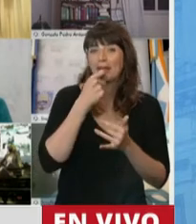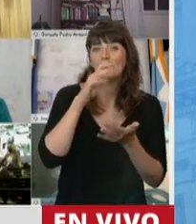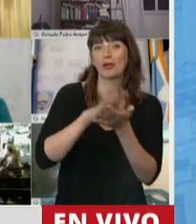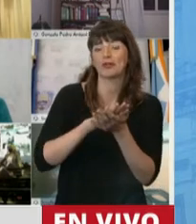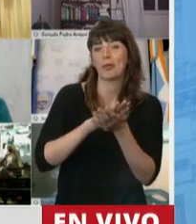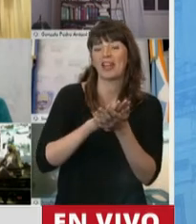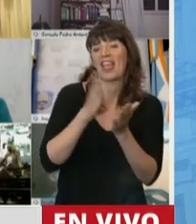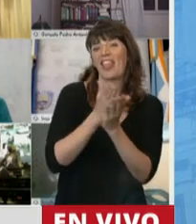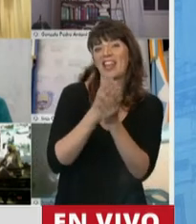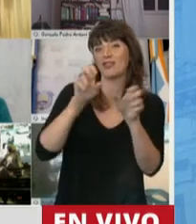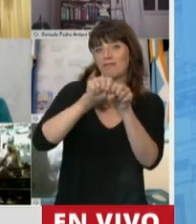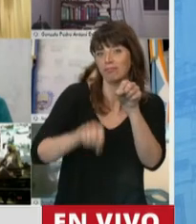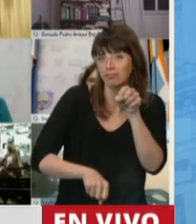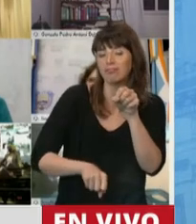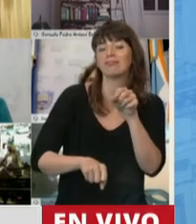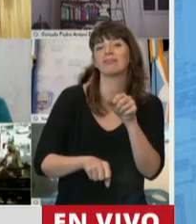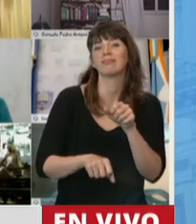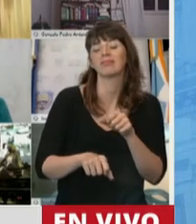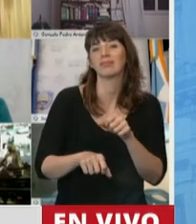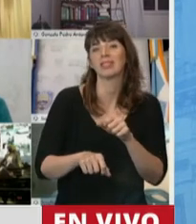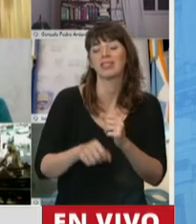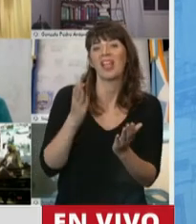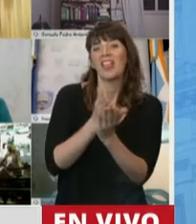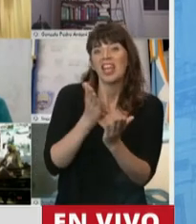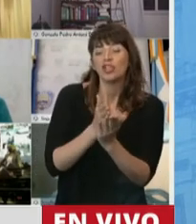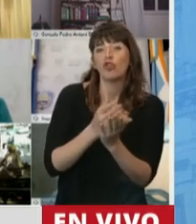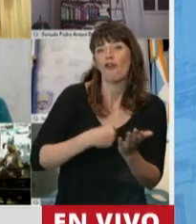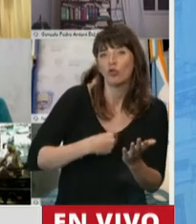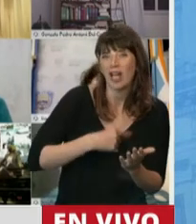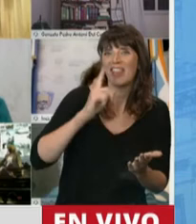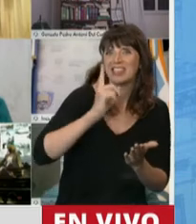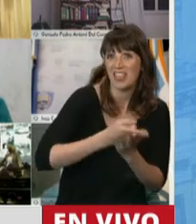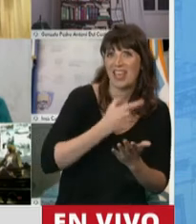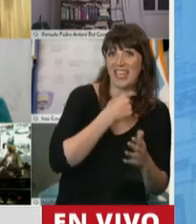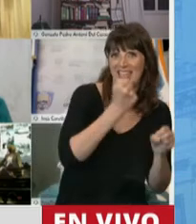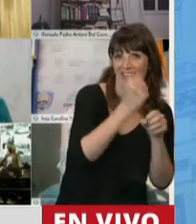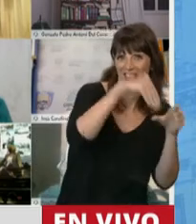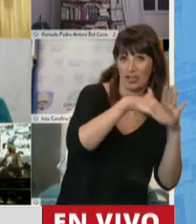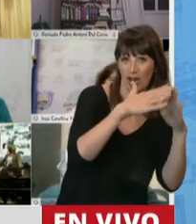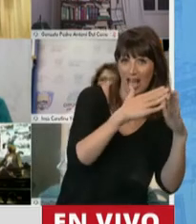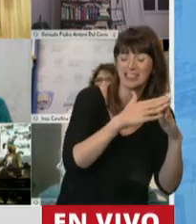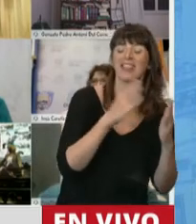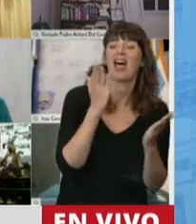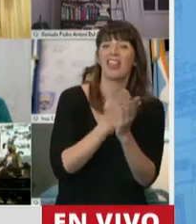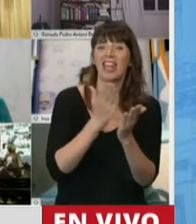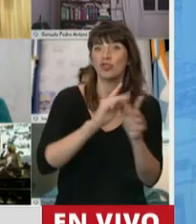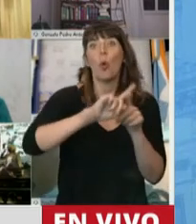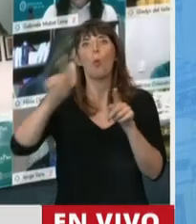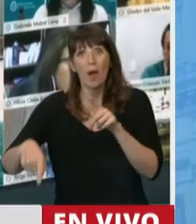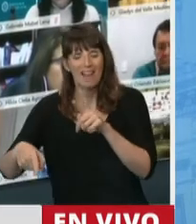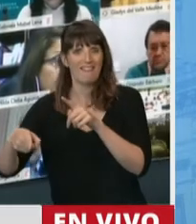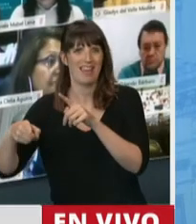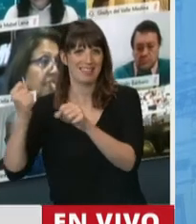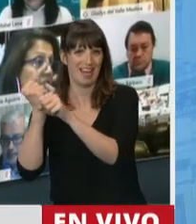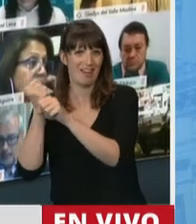laboral, el derecho a la voluntariedad, el derecho a la reversibilidad. Sin lugar a dudas, son nuevos